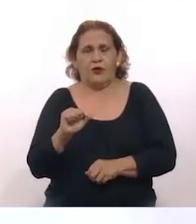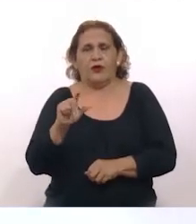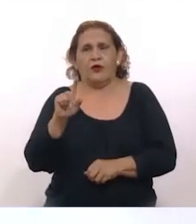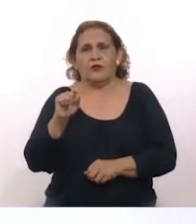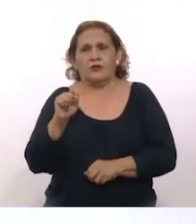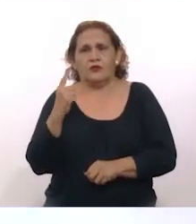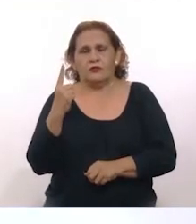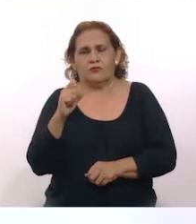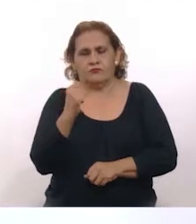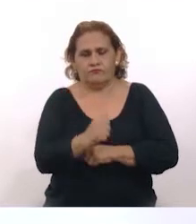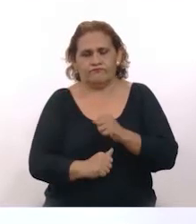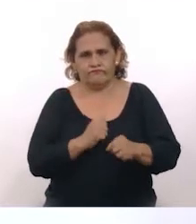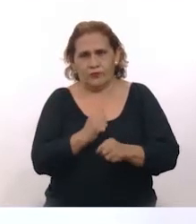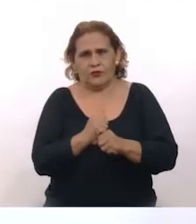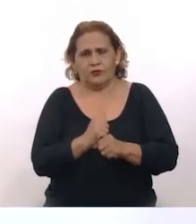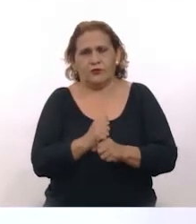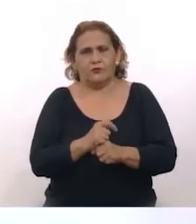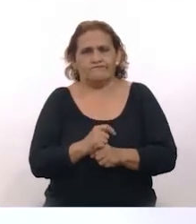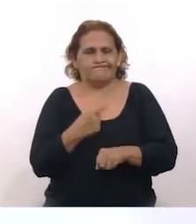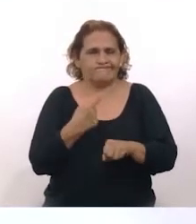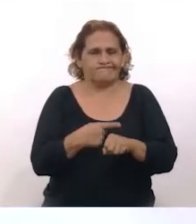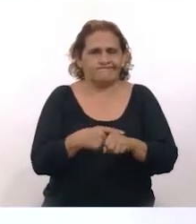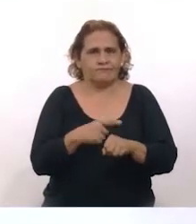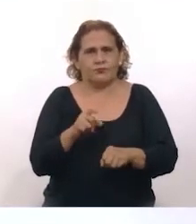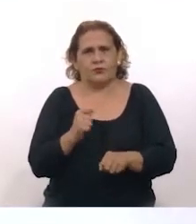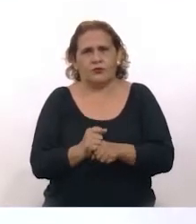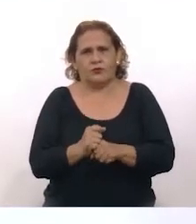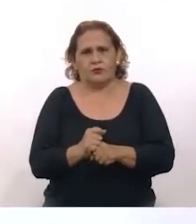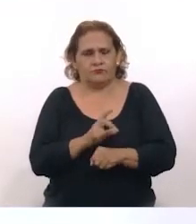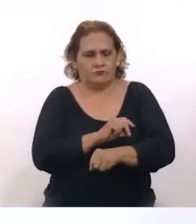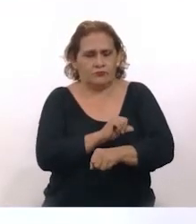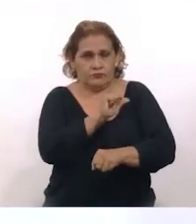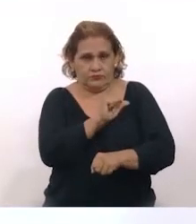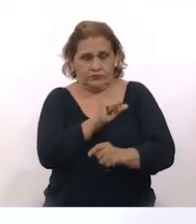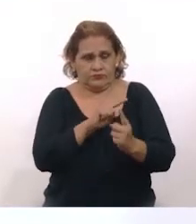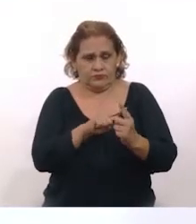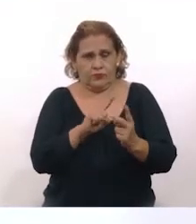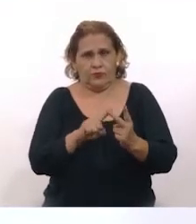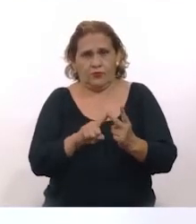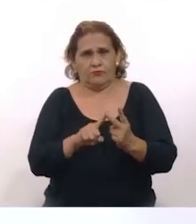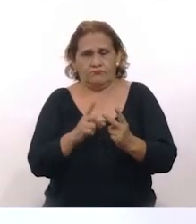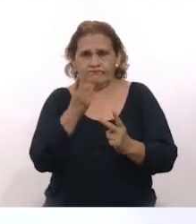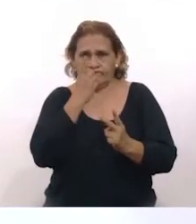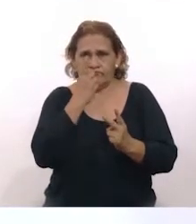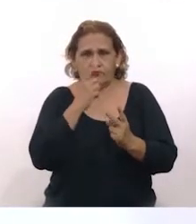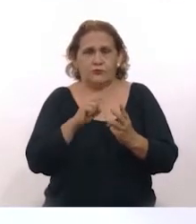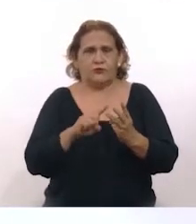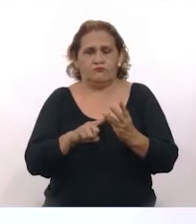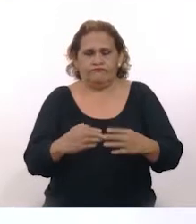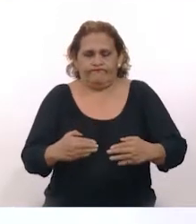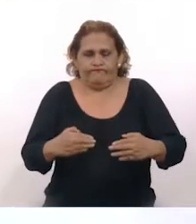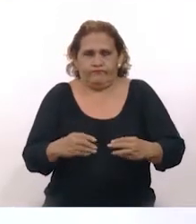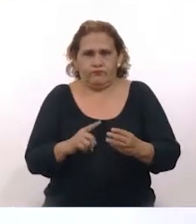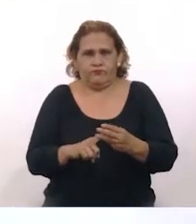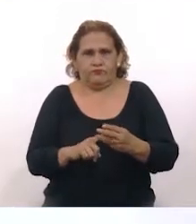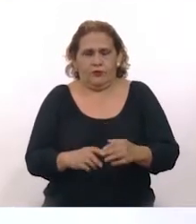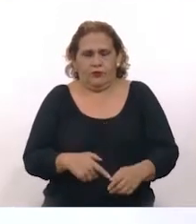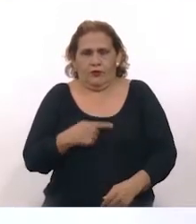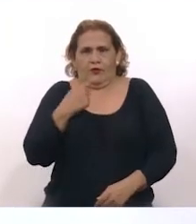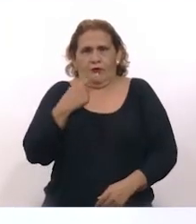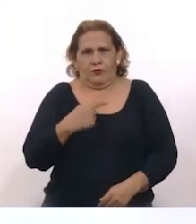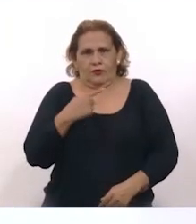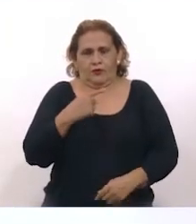71 años. Sus principales enfermedades fueron hipertensión arterial sistémica, diabetes mellitus, obesidad y asma.